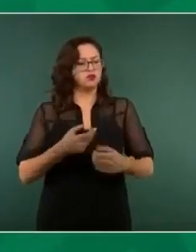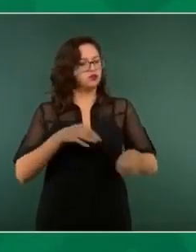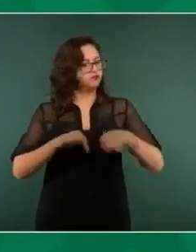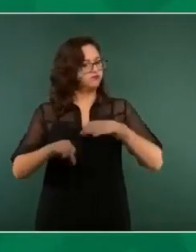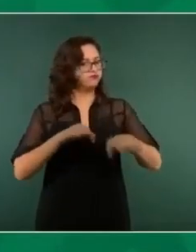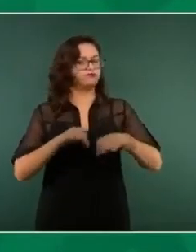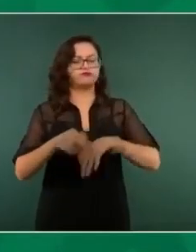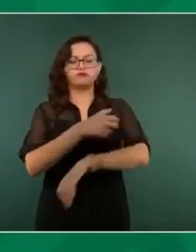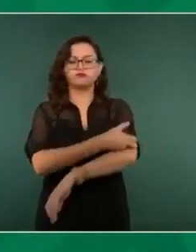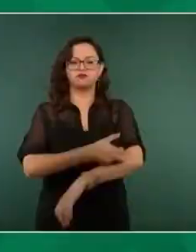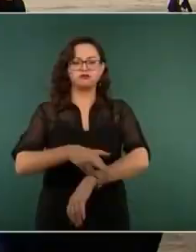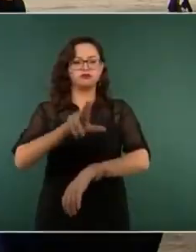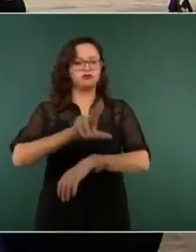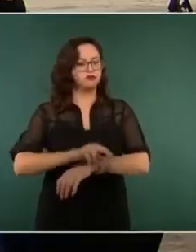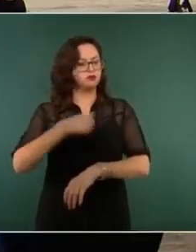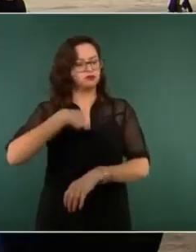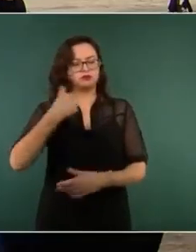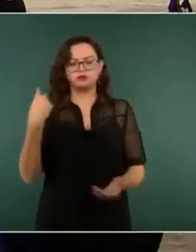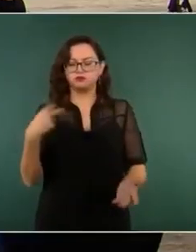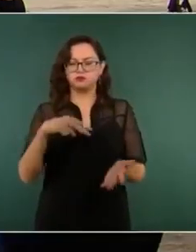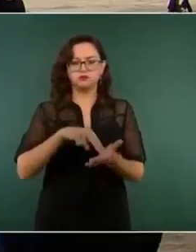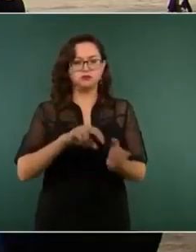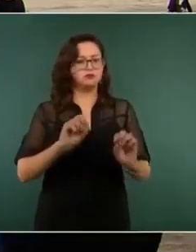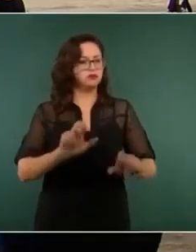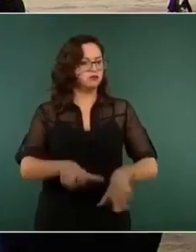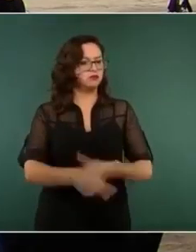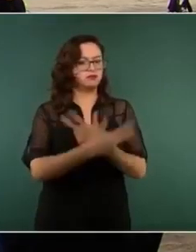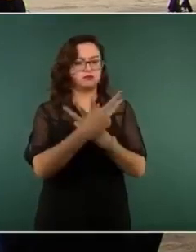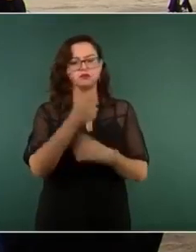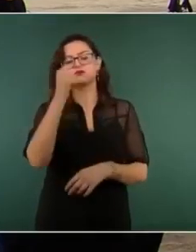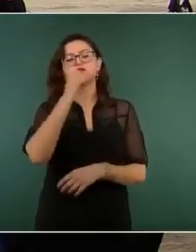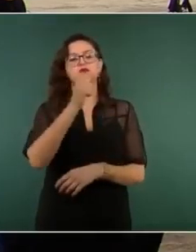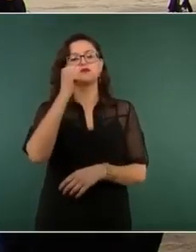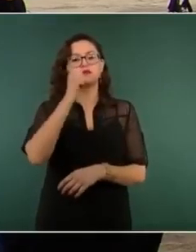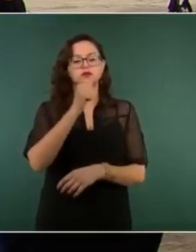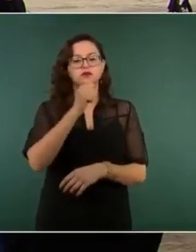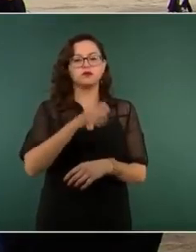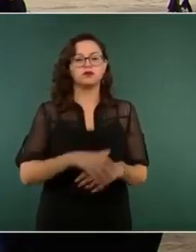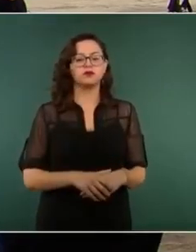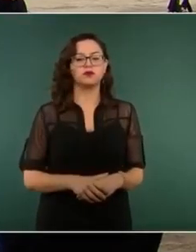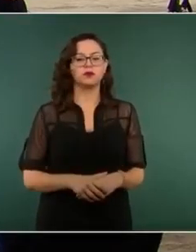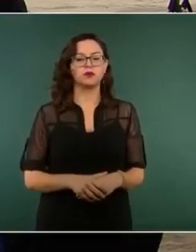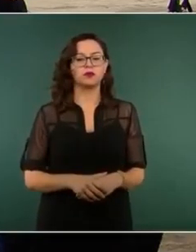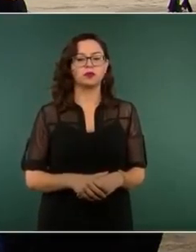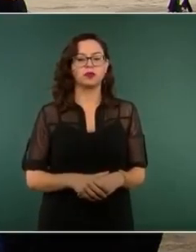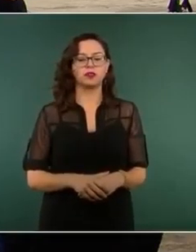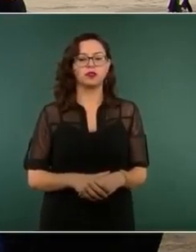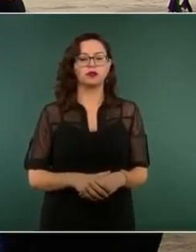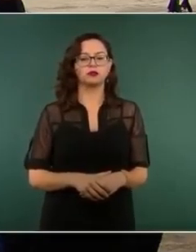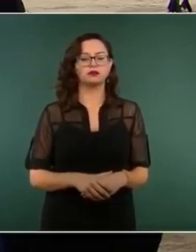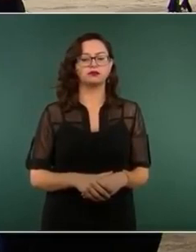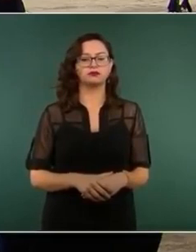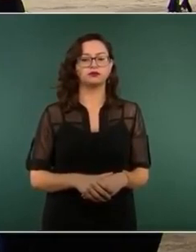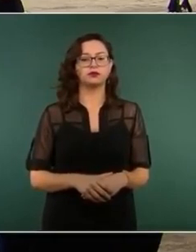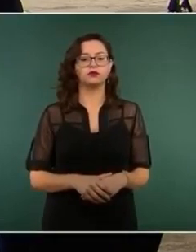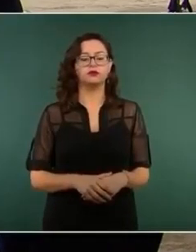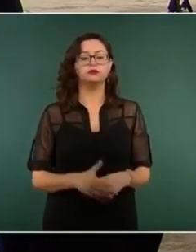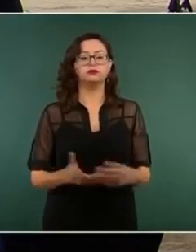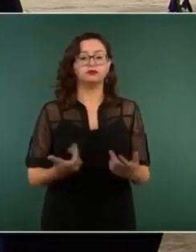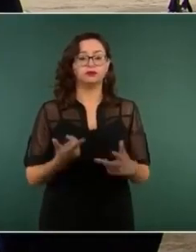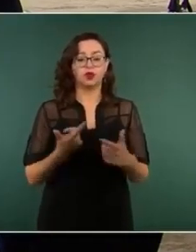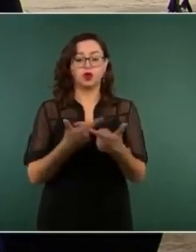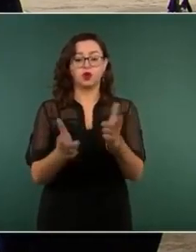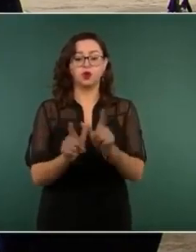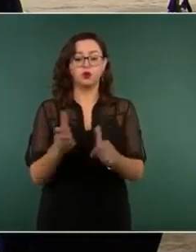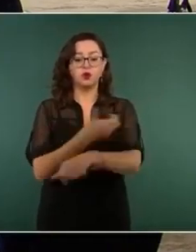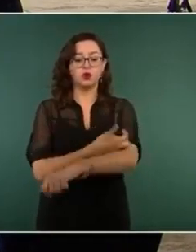mi presencia, que empezamos el día lunes con este grupo de coordinación.